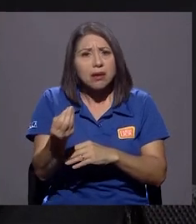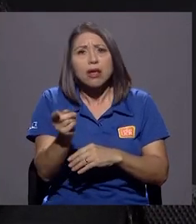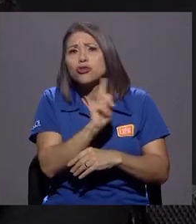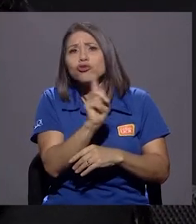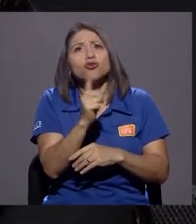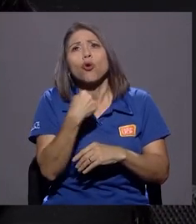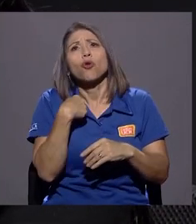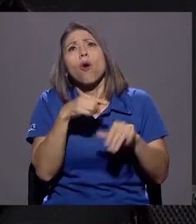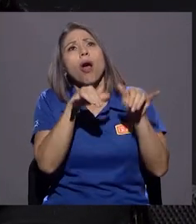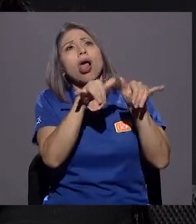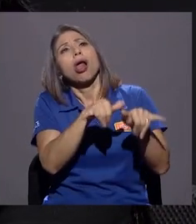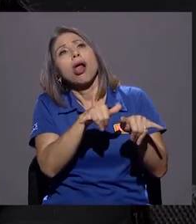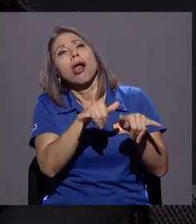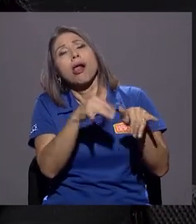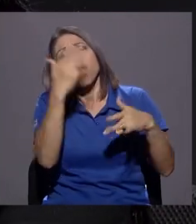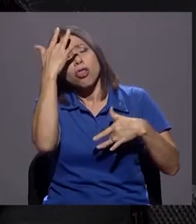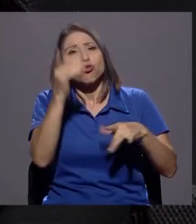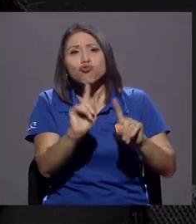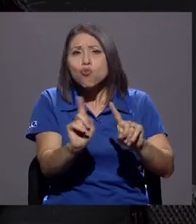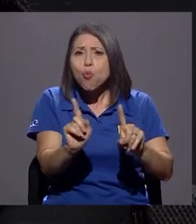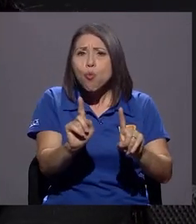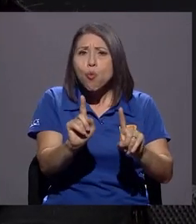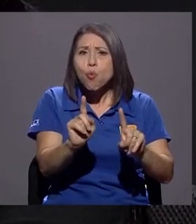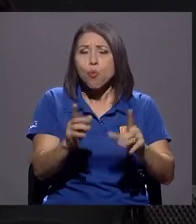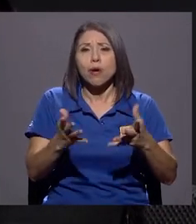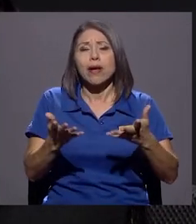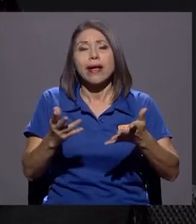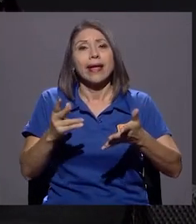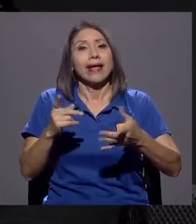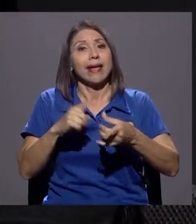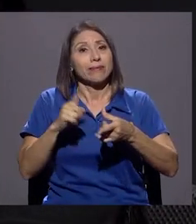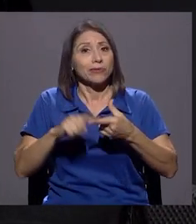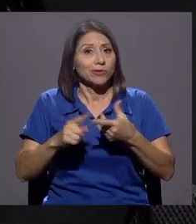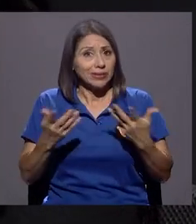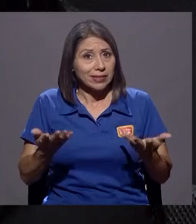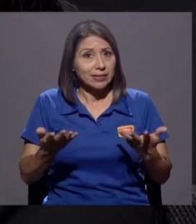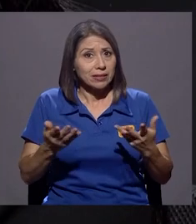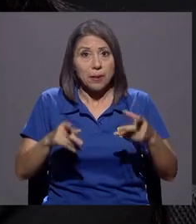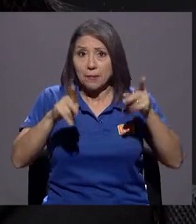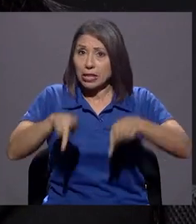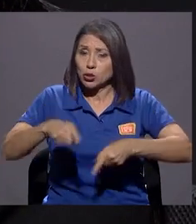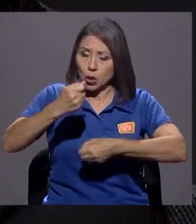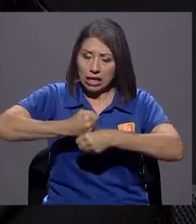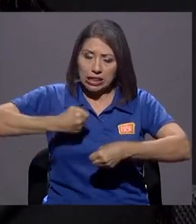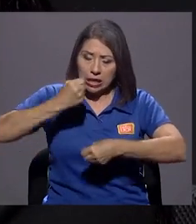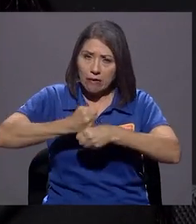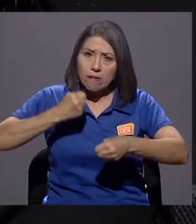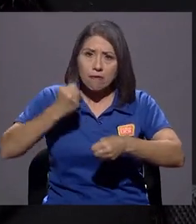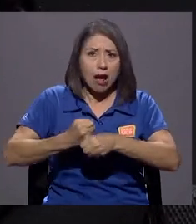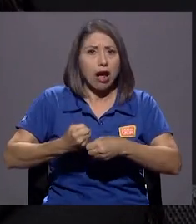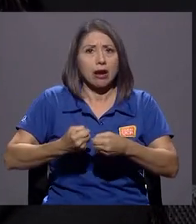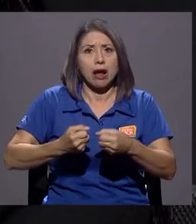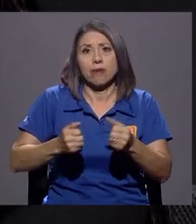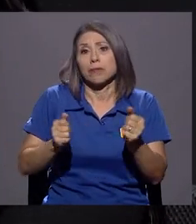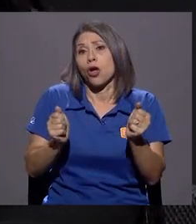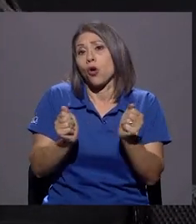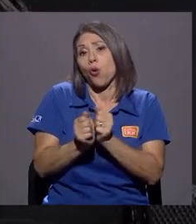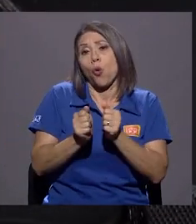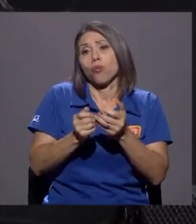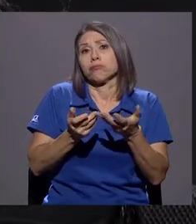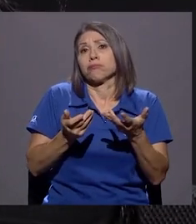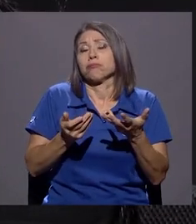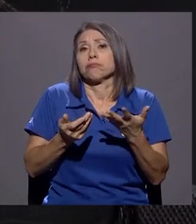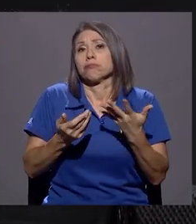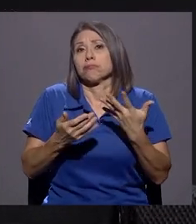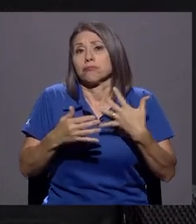significa una incapacidad. Entonces, ve, para quien se gana el salario 100% con una incapacidad que no la amerita, está